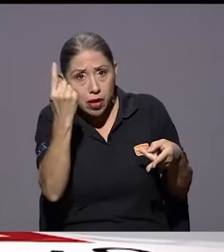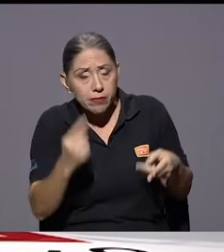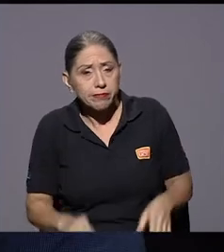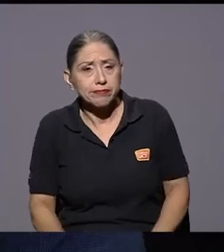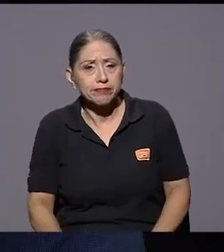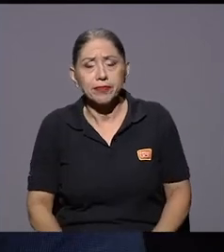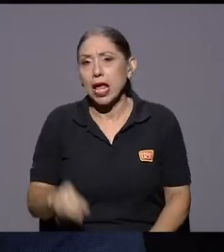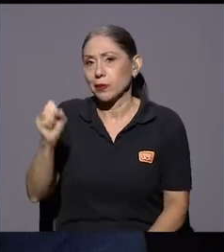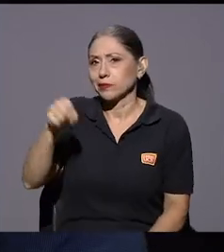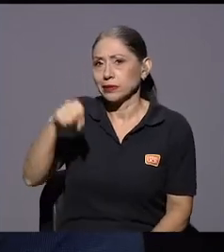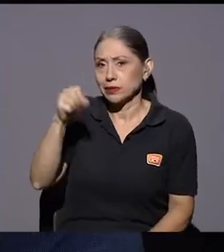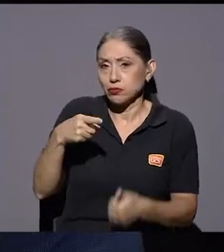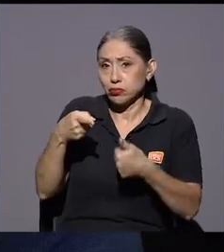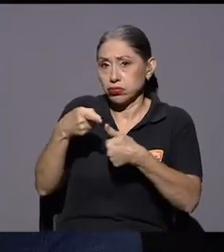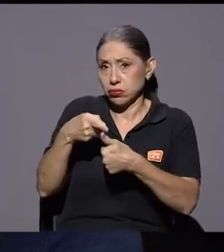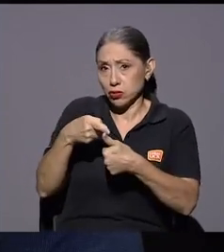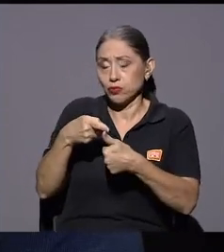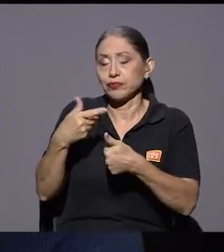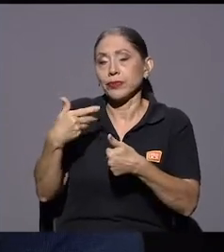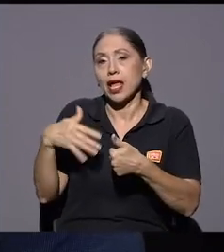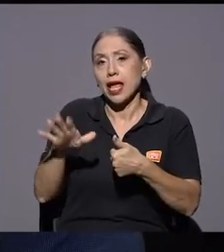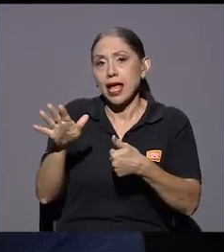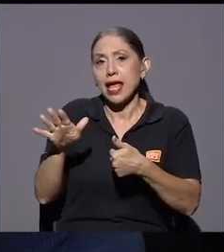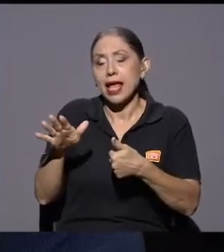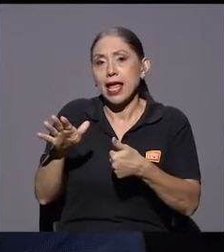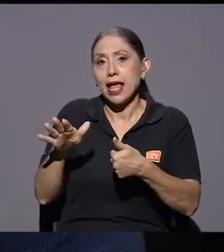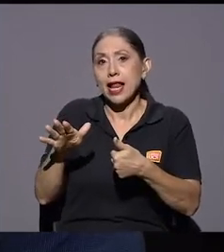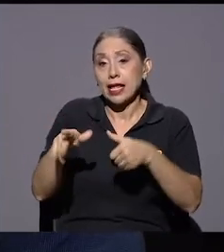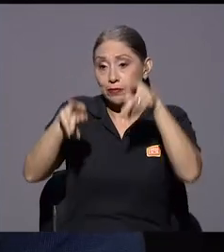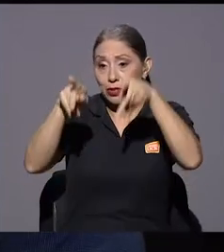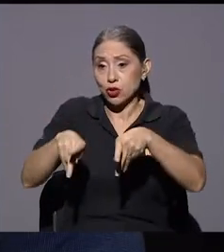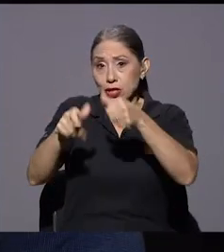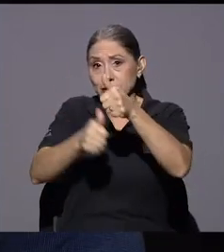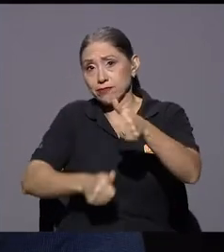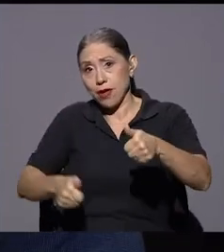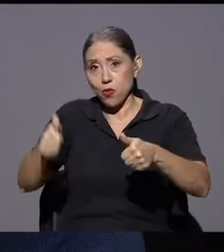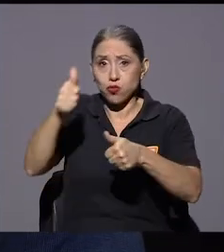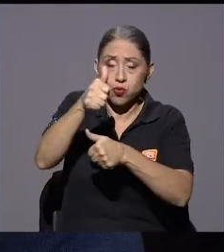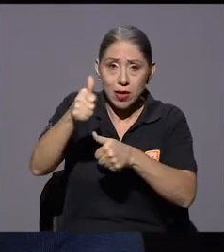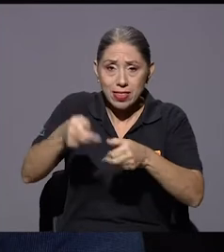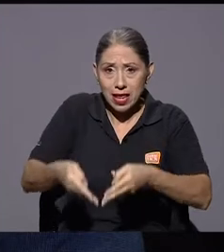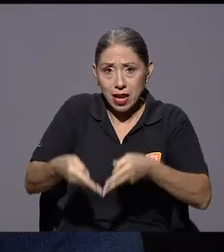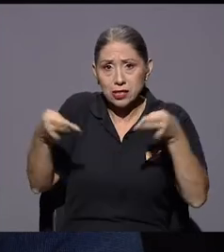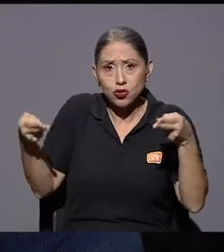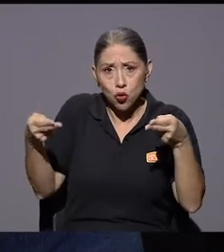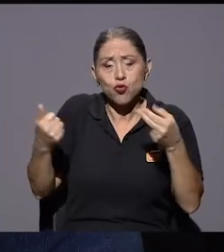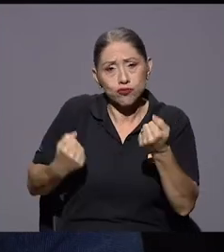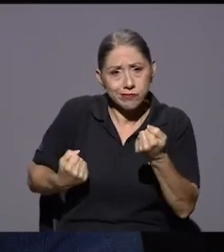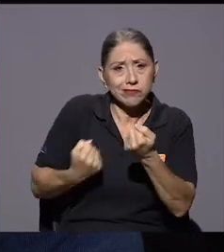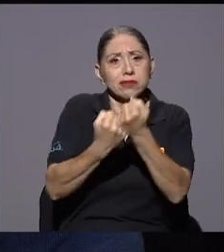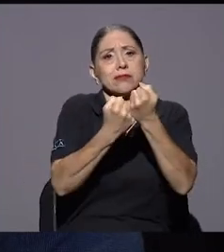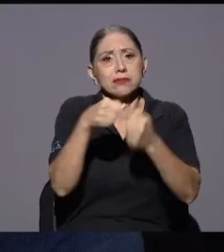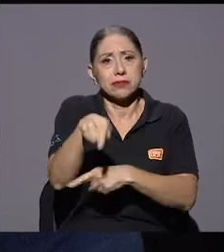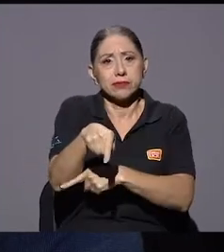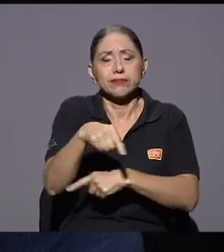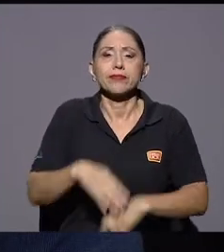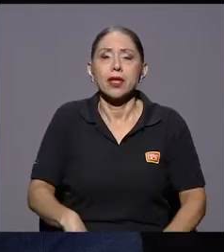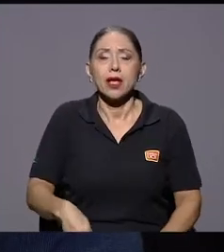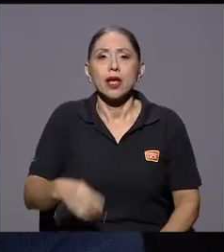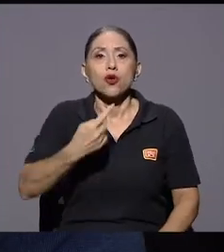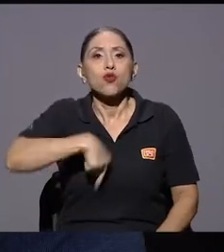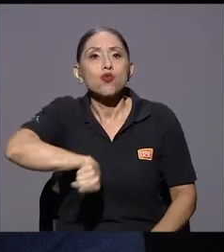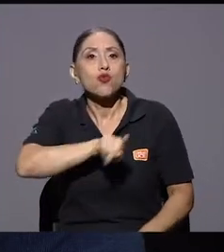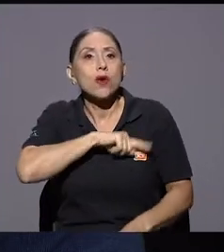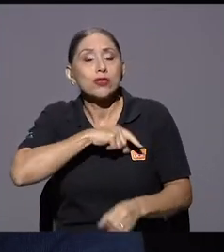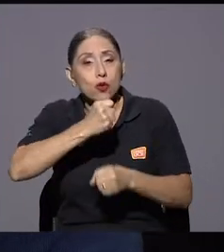comprender sí, bueno uno tengo que decir que hubo un respaldo de las cabezas del periódico también creo que el